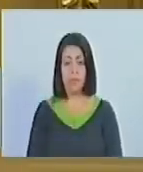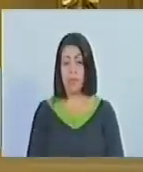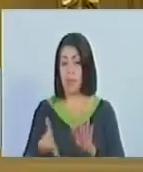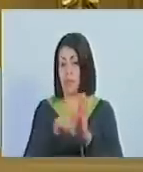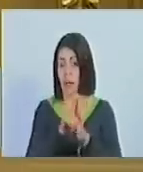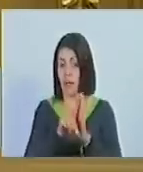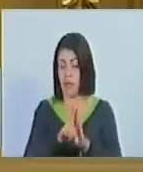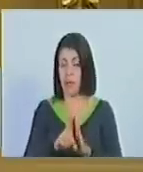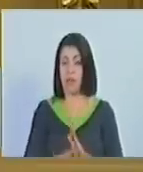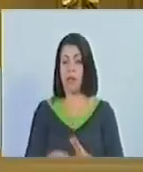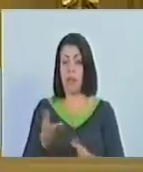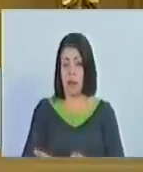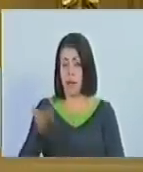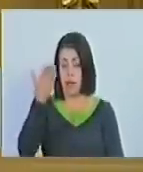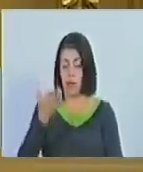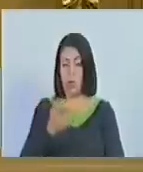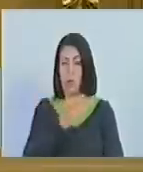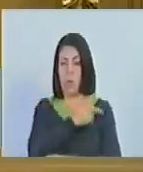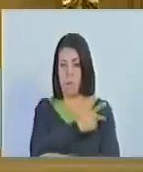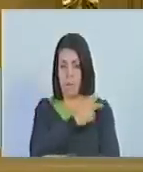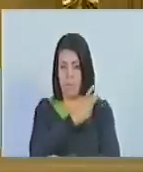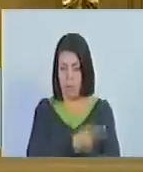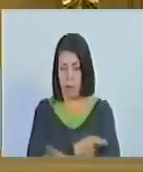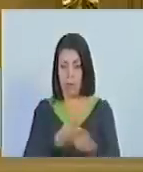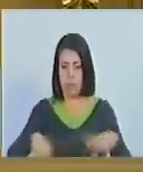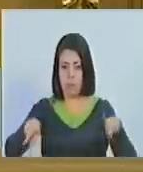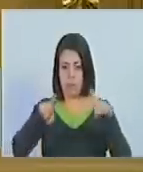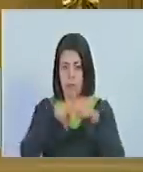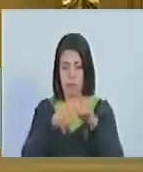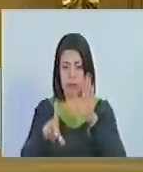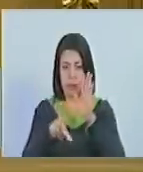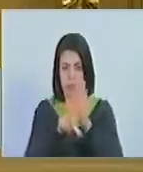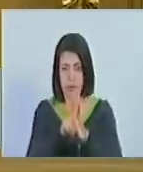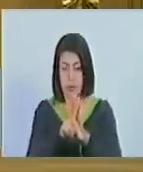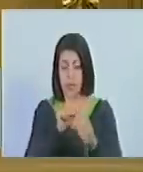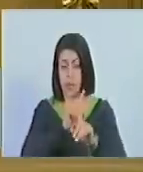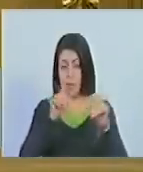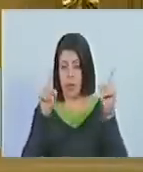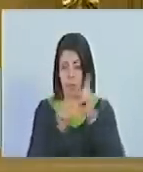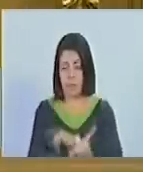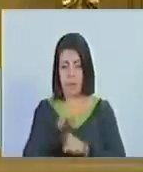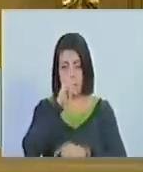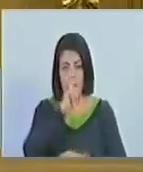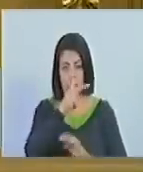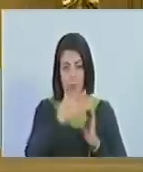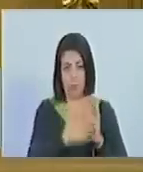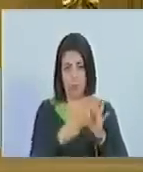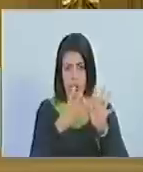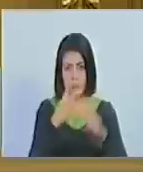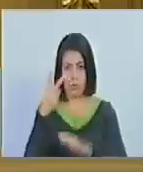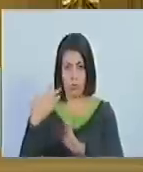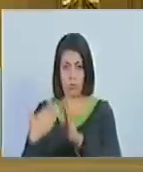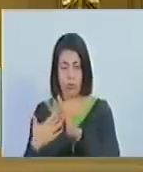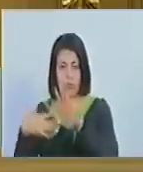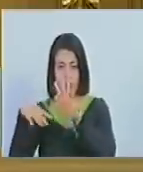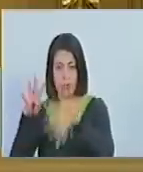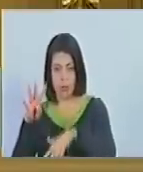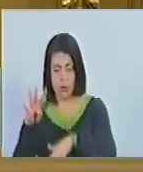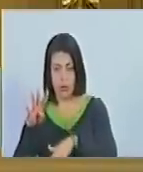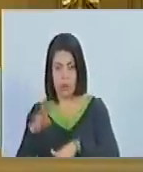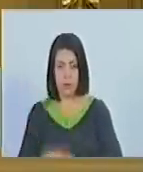decreto con rango valor y fuerza de ley de pesca y acuicultura fue modificado en los años 2008 y 2014